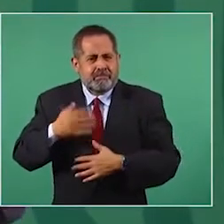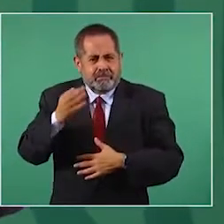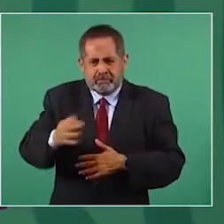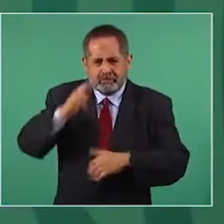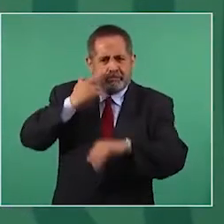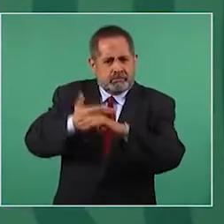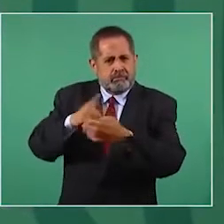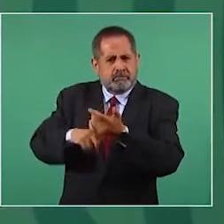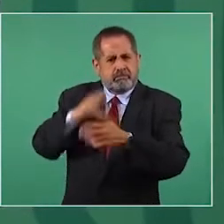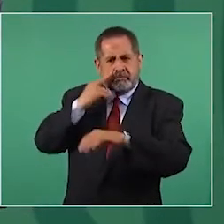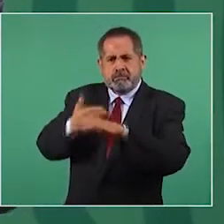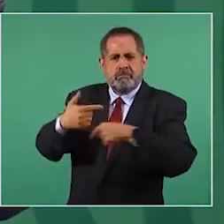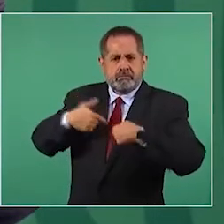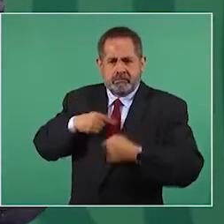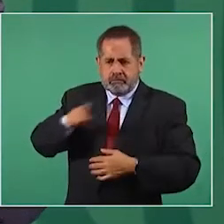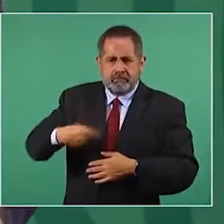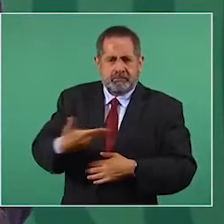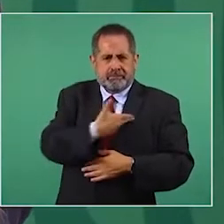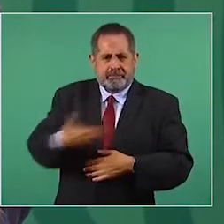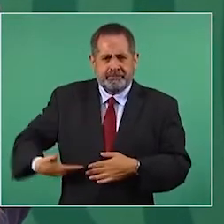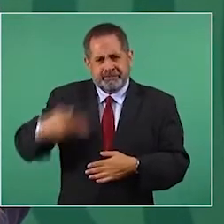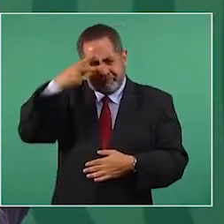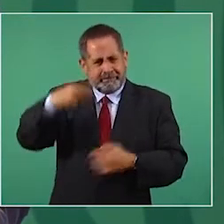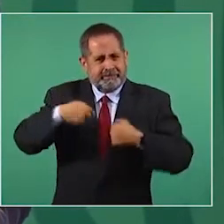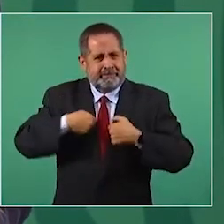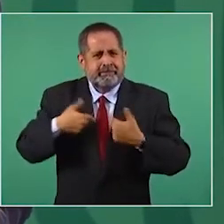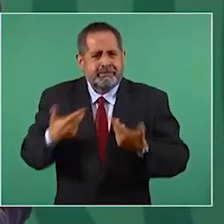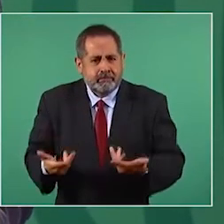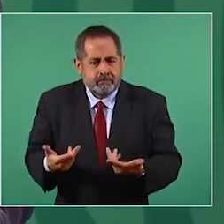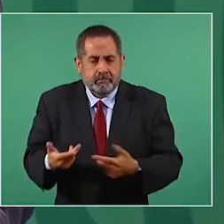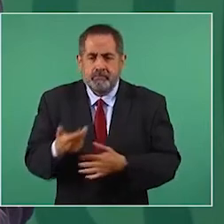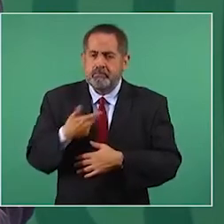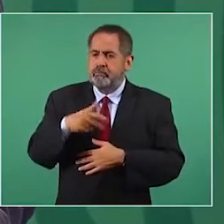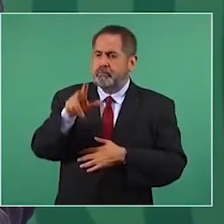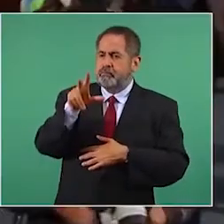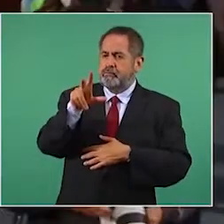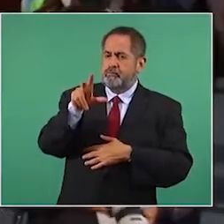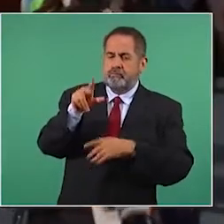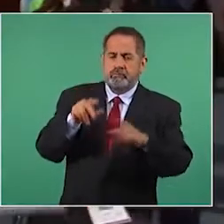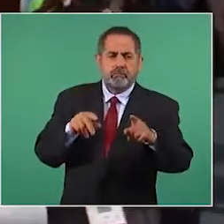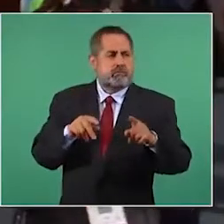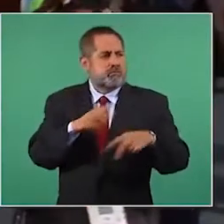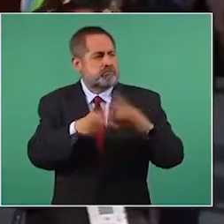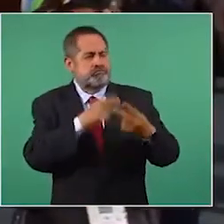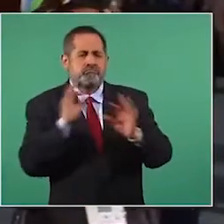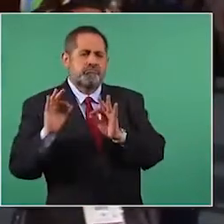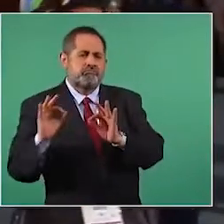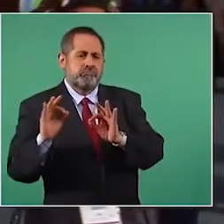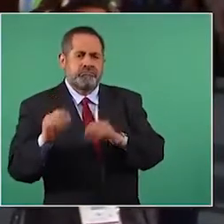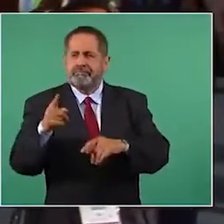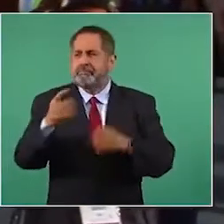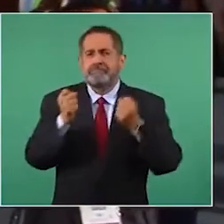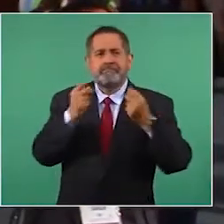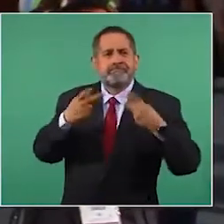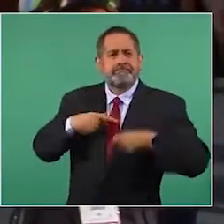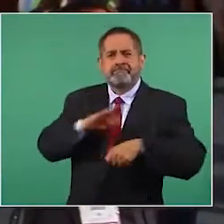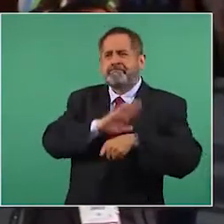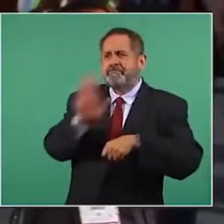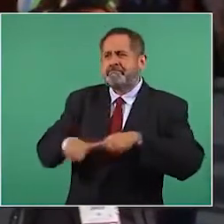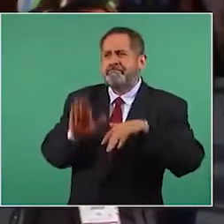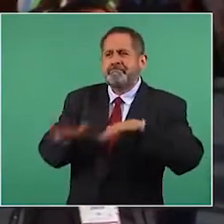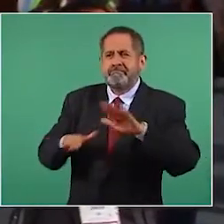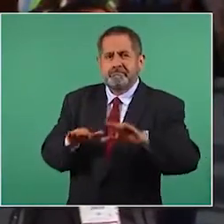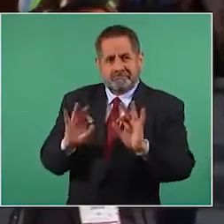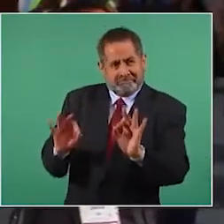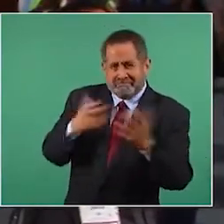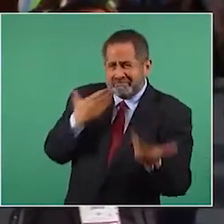la responsabilidad si soy presidente de México? Por eso, pero usted está diciendo que vamos bien cuando en realidad con tantos muertos, ¿cómo se le puede